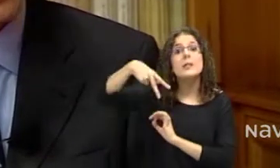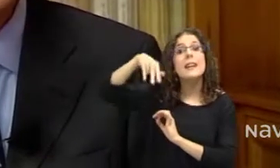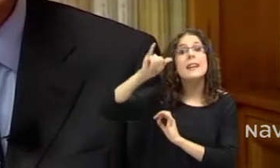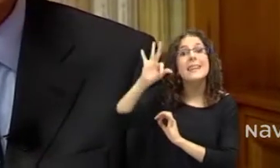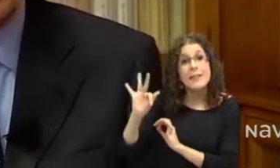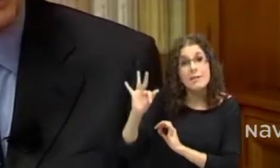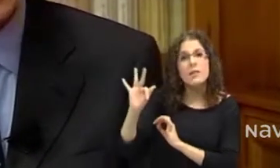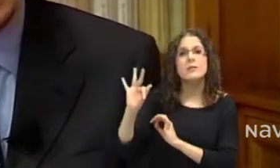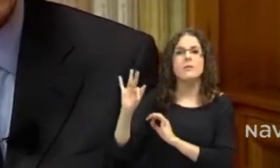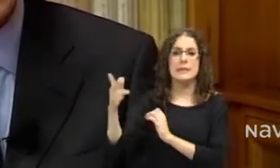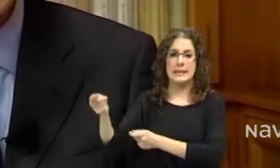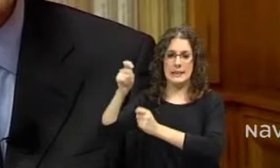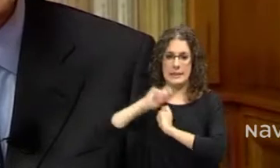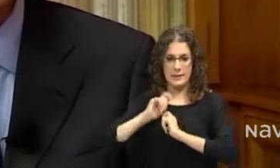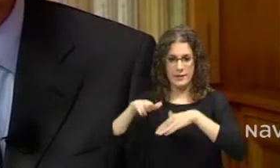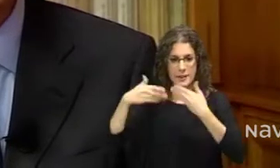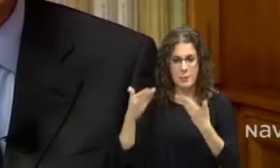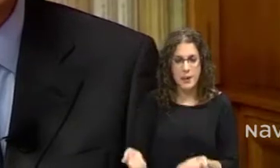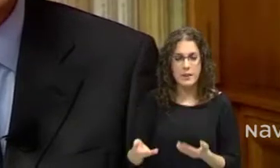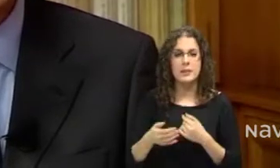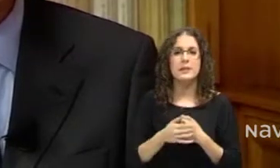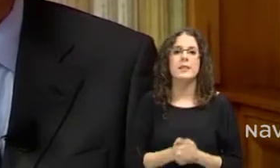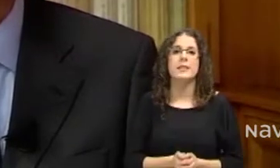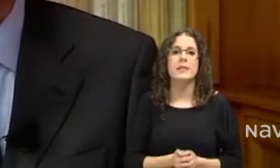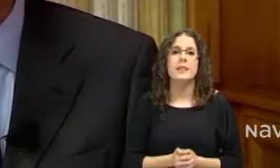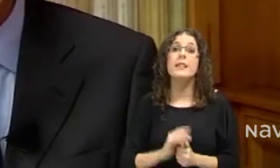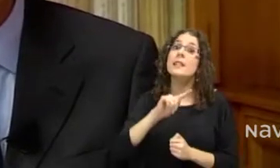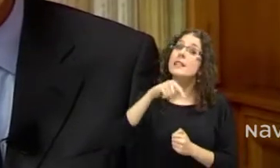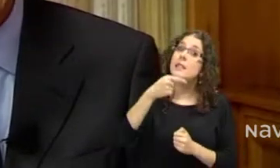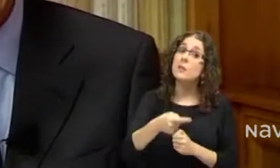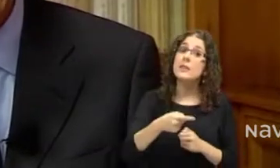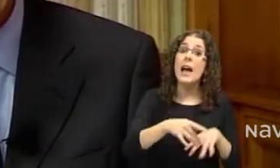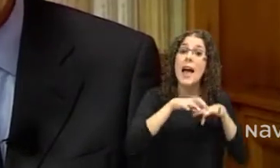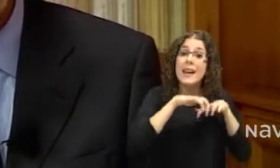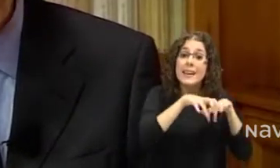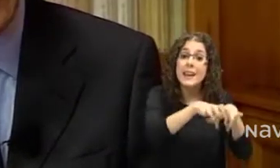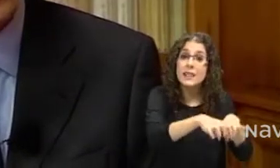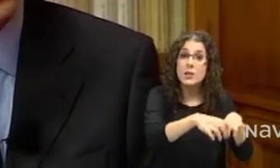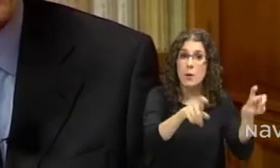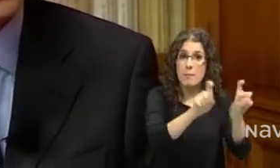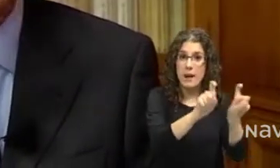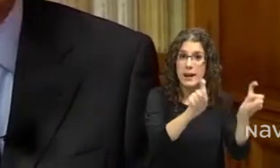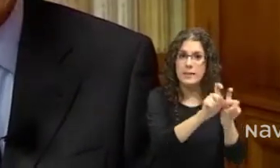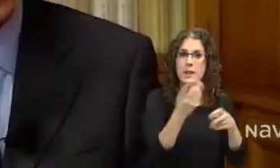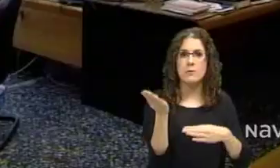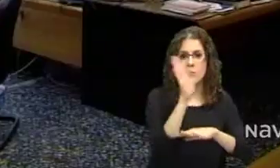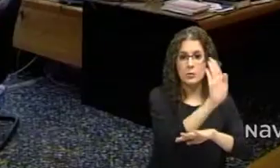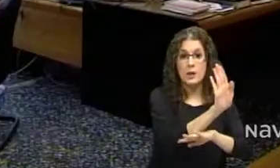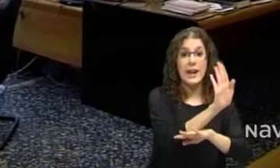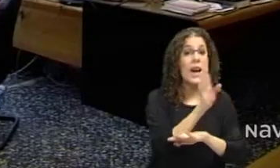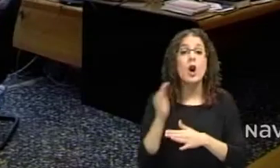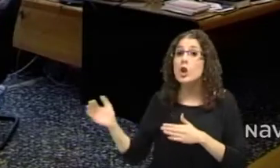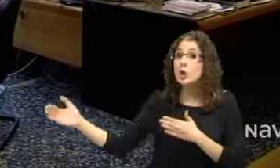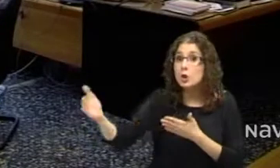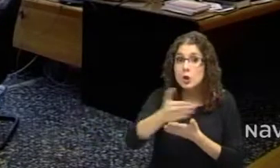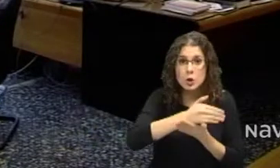fiscal, también desde la notaría y de manera telemática. Y se presentará en el registro mercantil para su inscripción. Todo esto en un trámite de 24 horas,